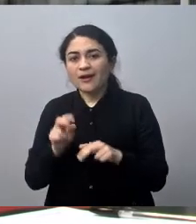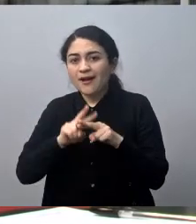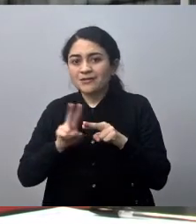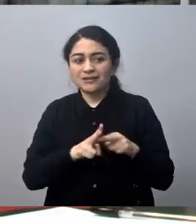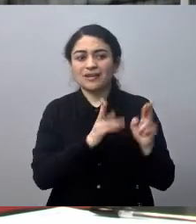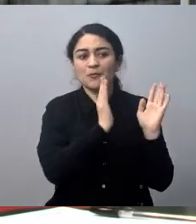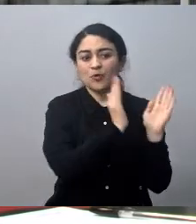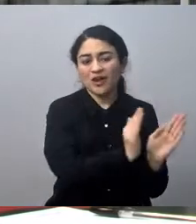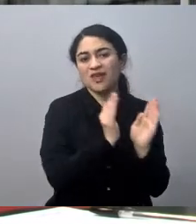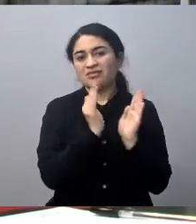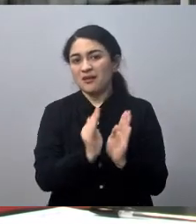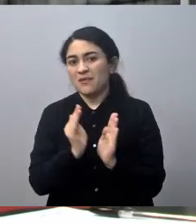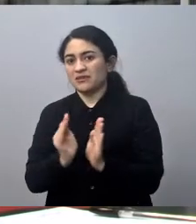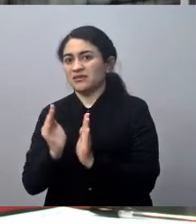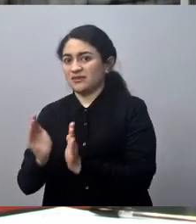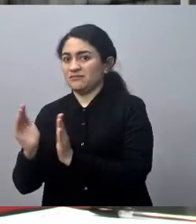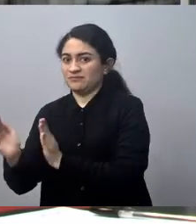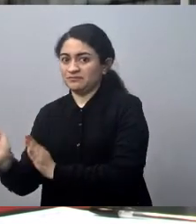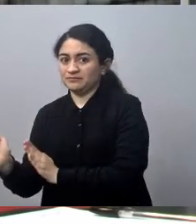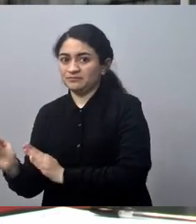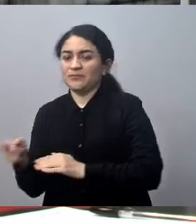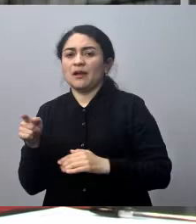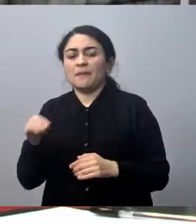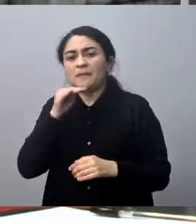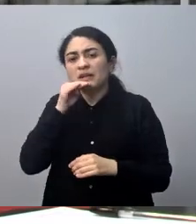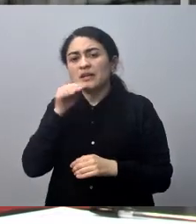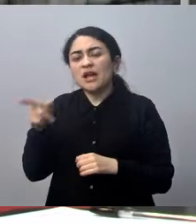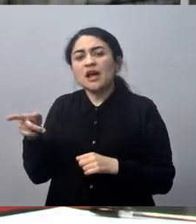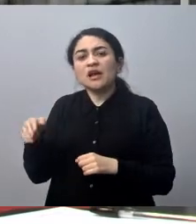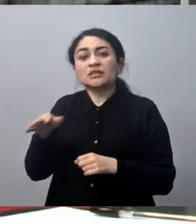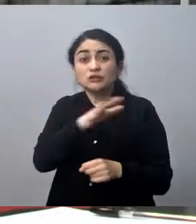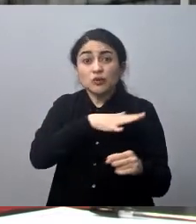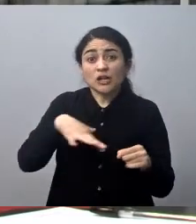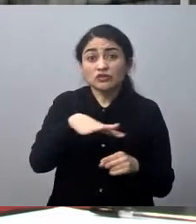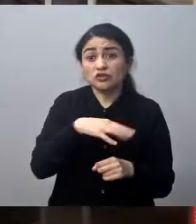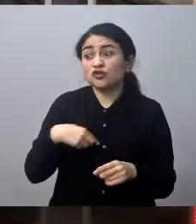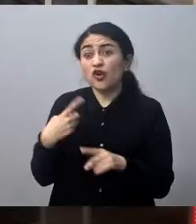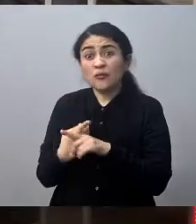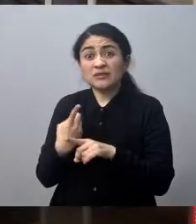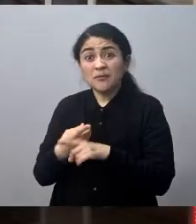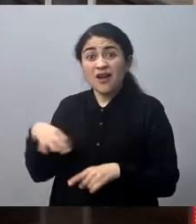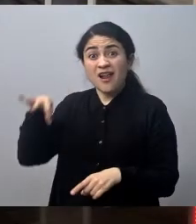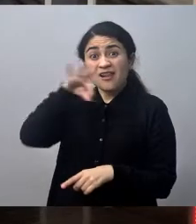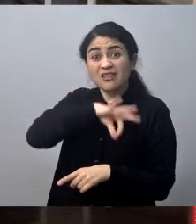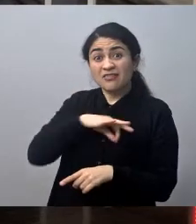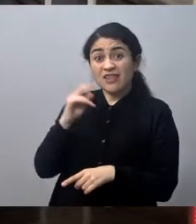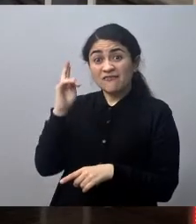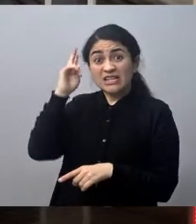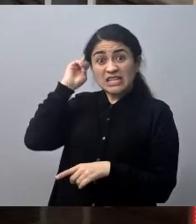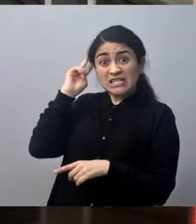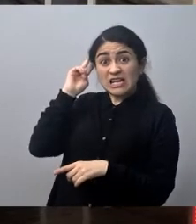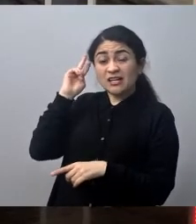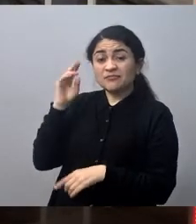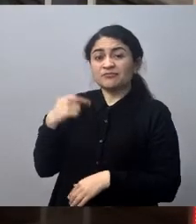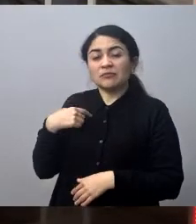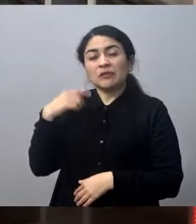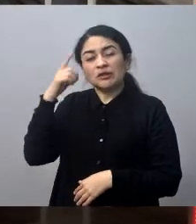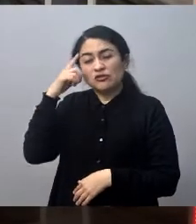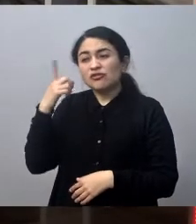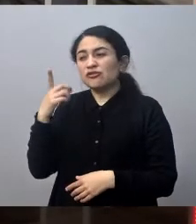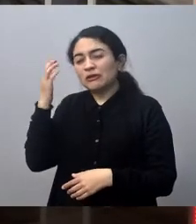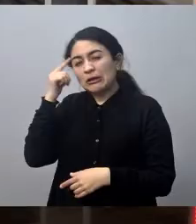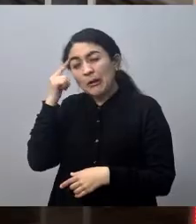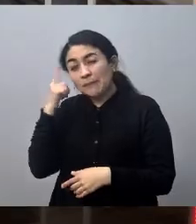Y también ahí hay una situación que conversábamos con la alcaldesa y espero que hoy día realmente hay inquietud